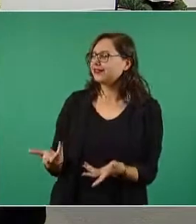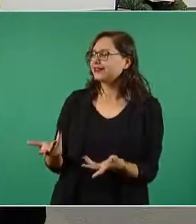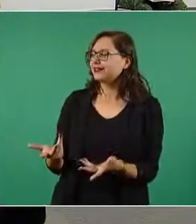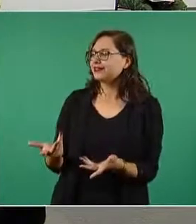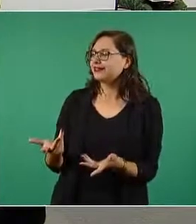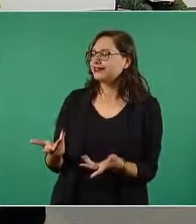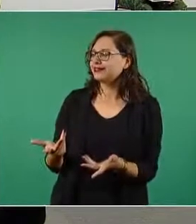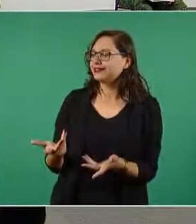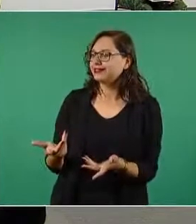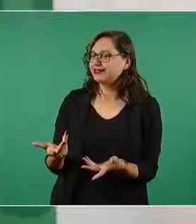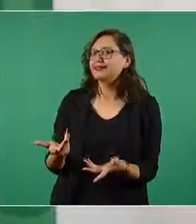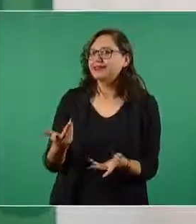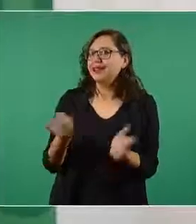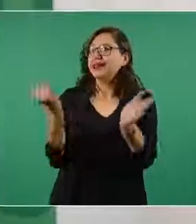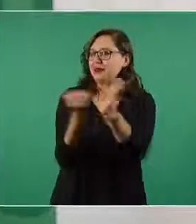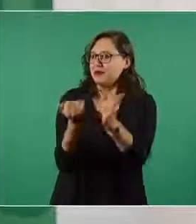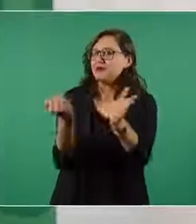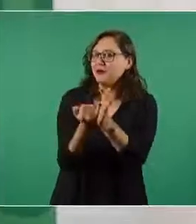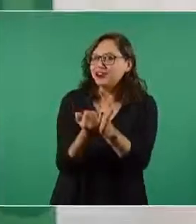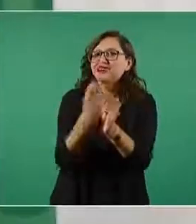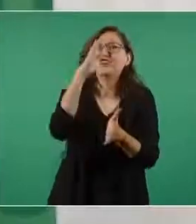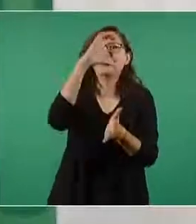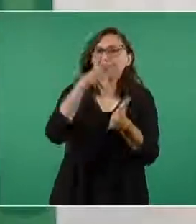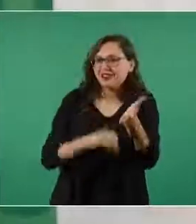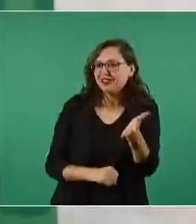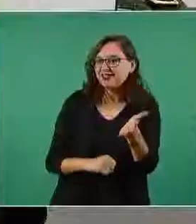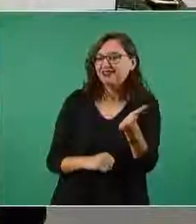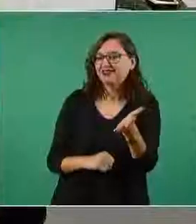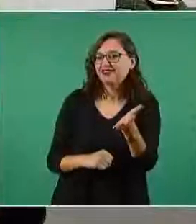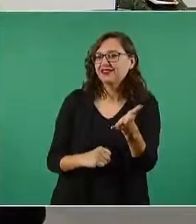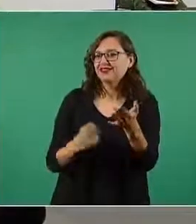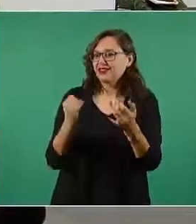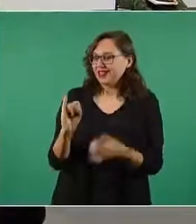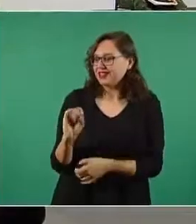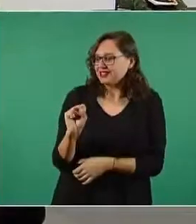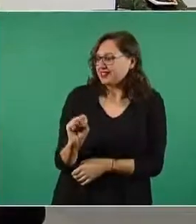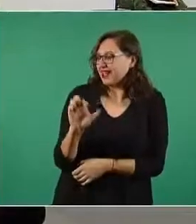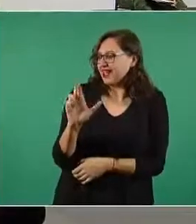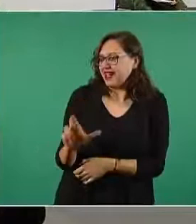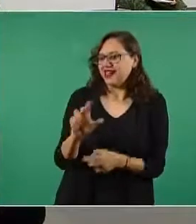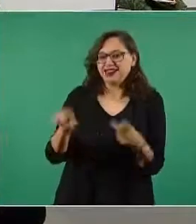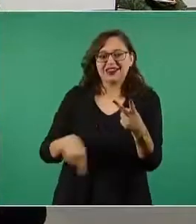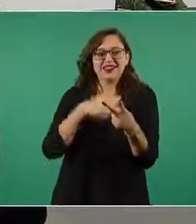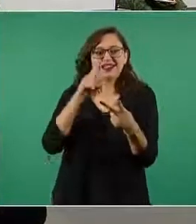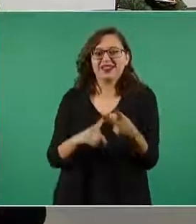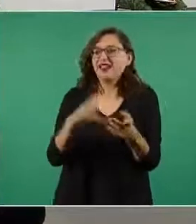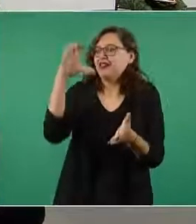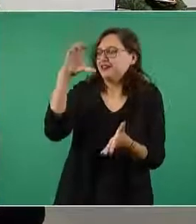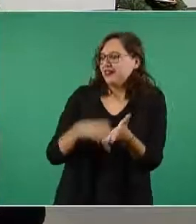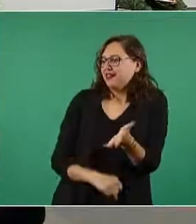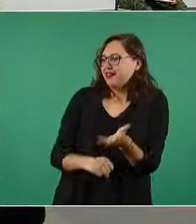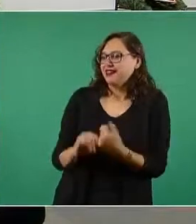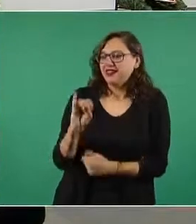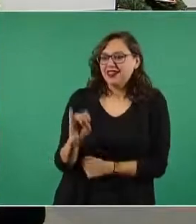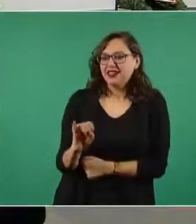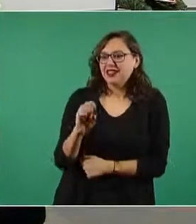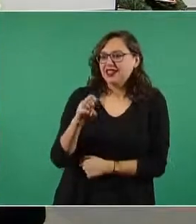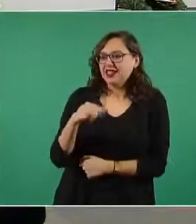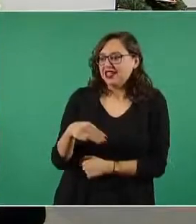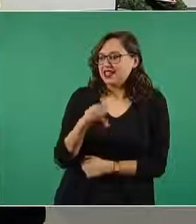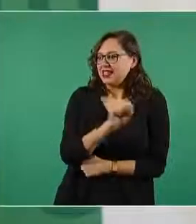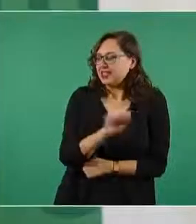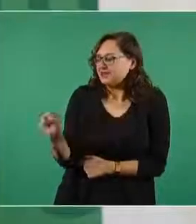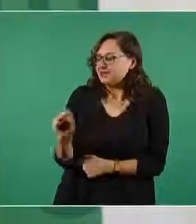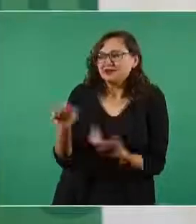la retención por impuestos sobre la renta y la retención por